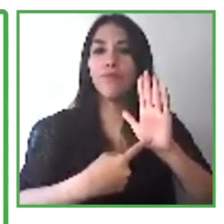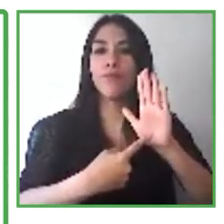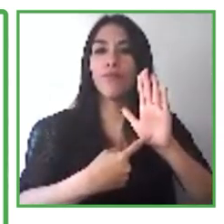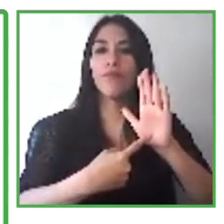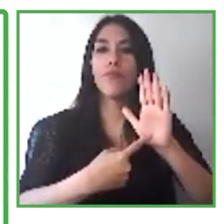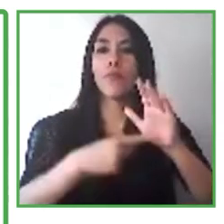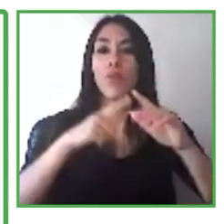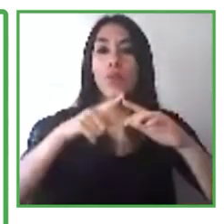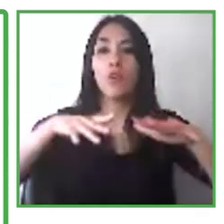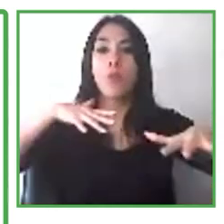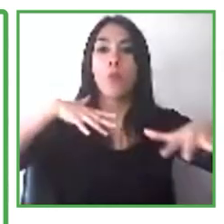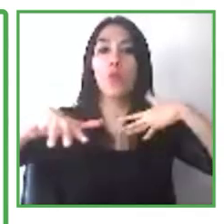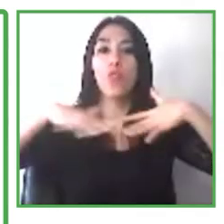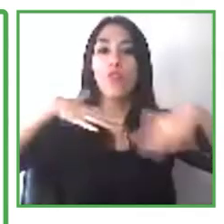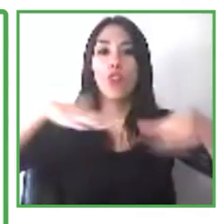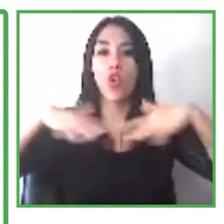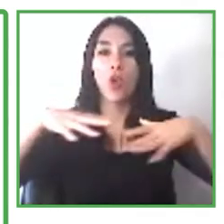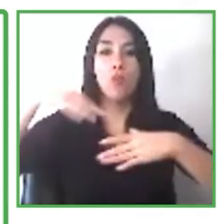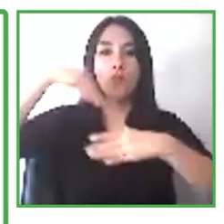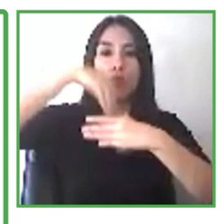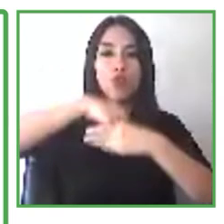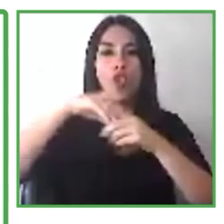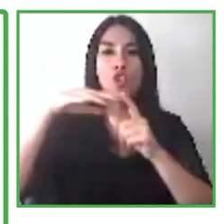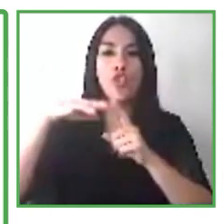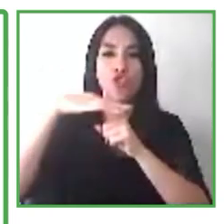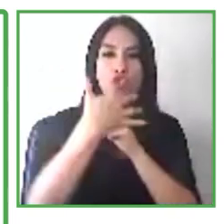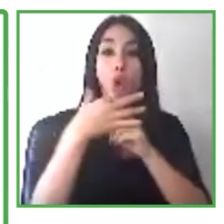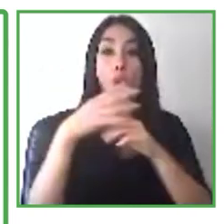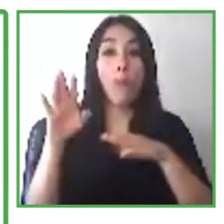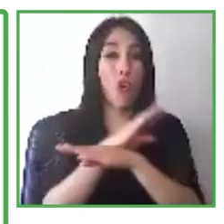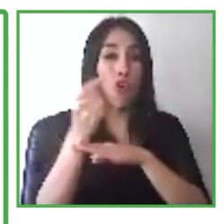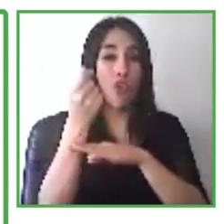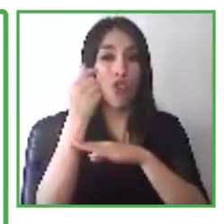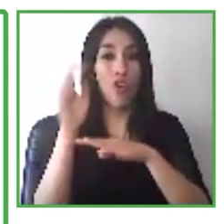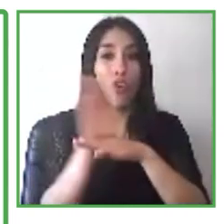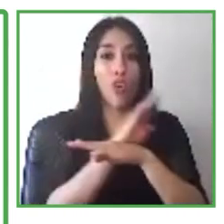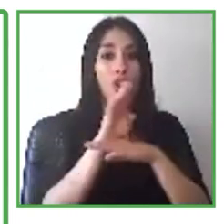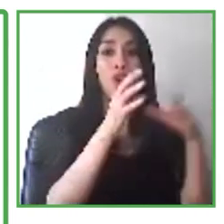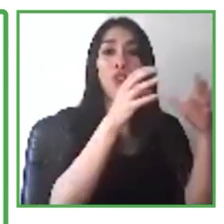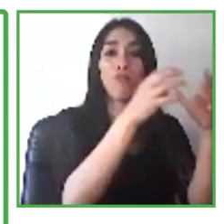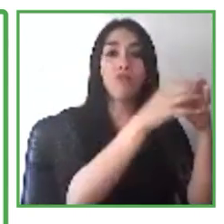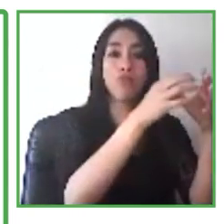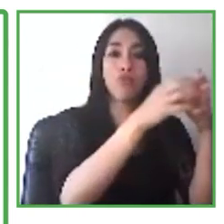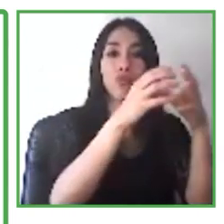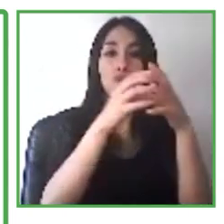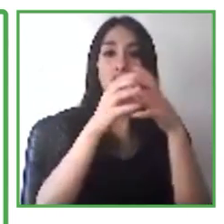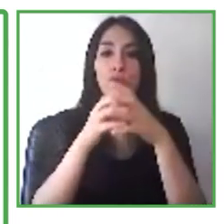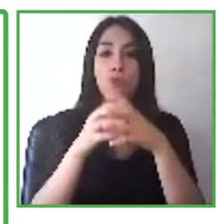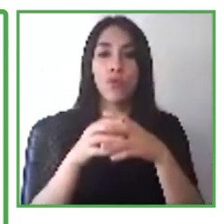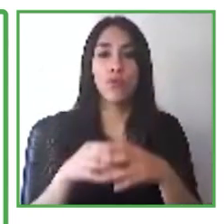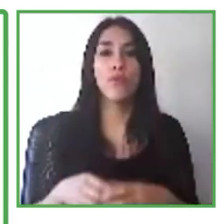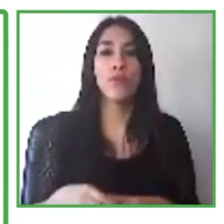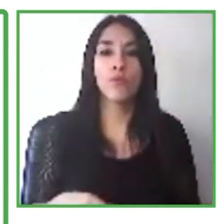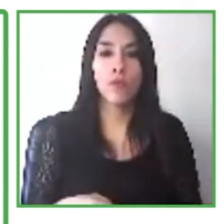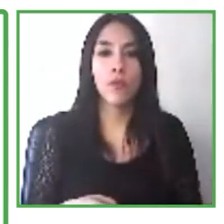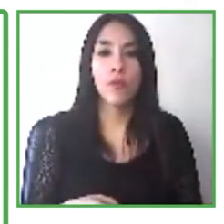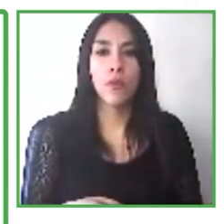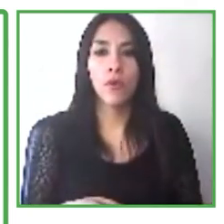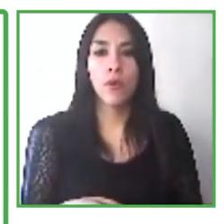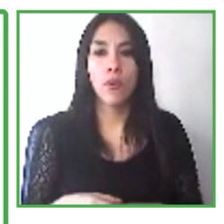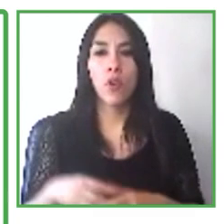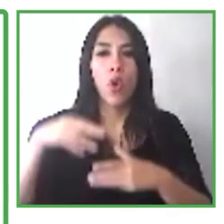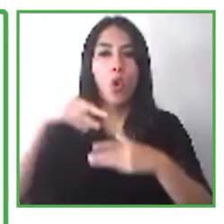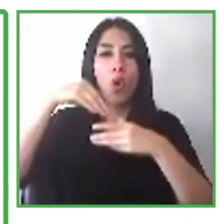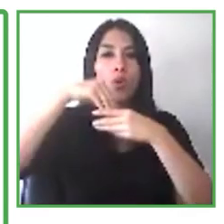y económica de comunidades vulnerables en las Américas a través de sociedades con el sector público y privado y también para organizaciones sin fines de